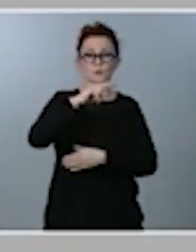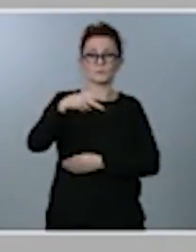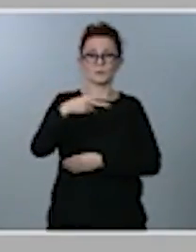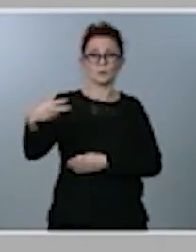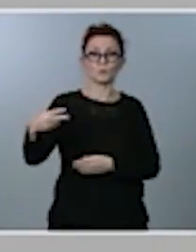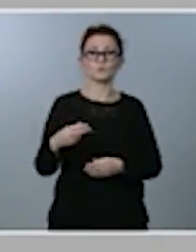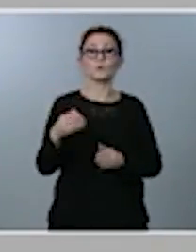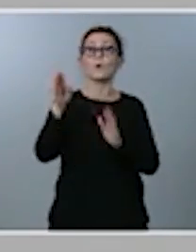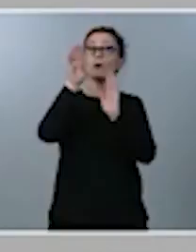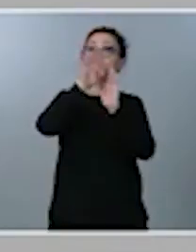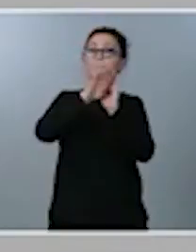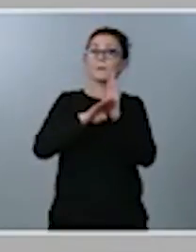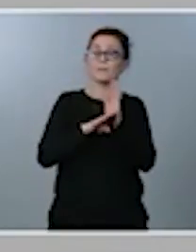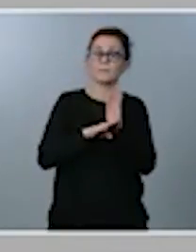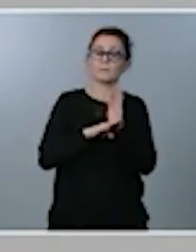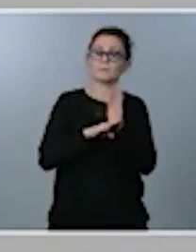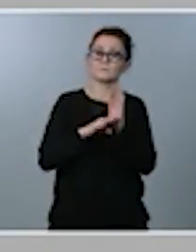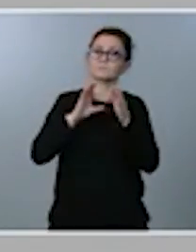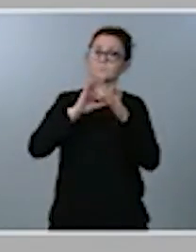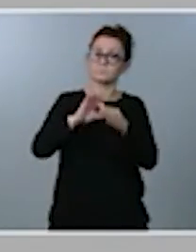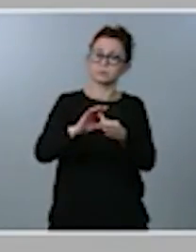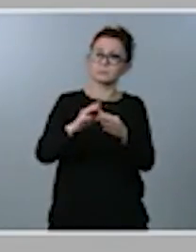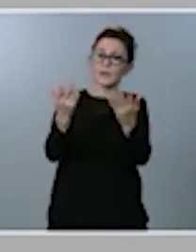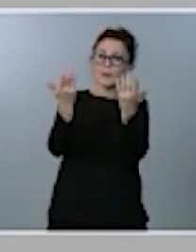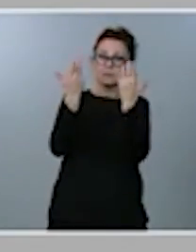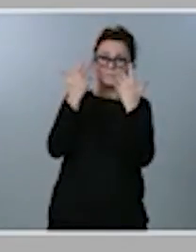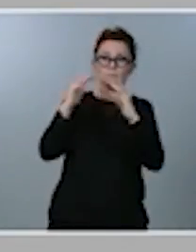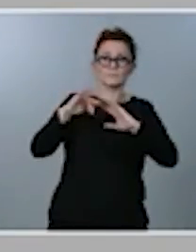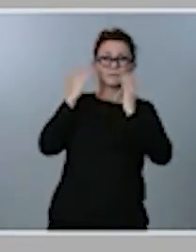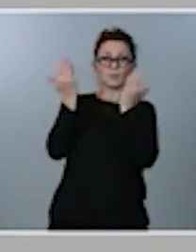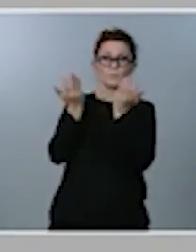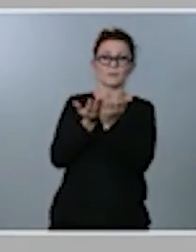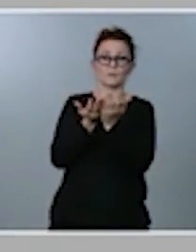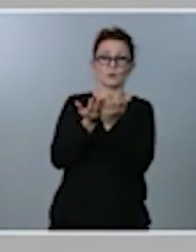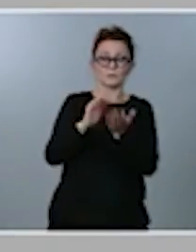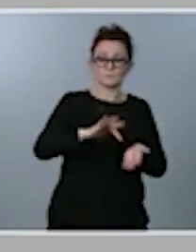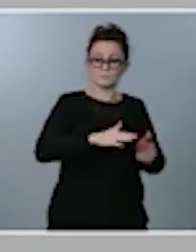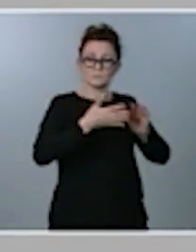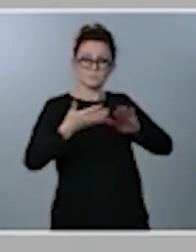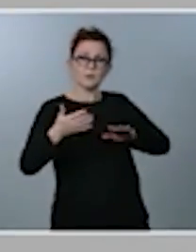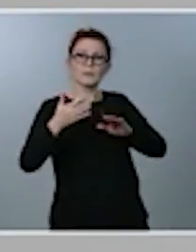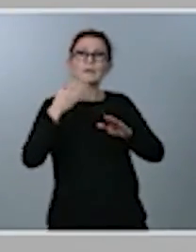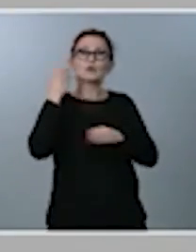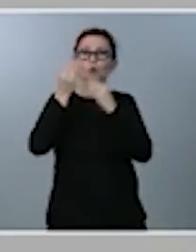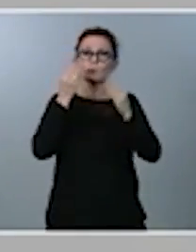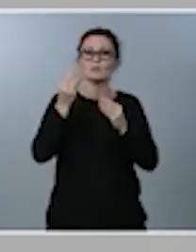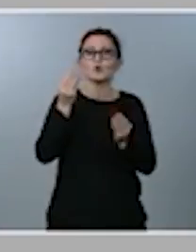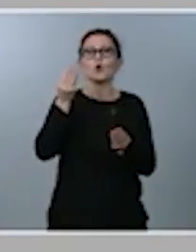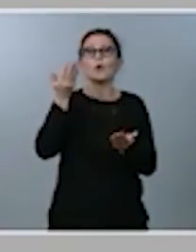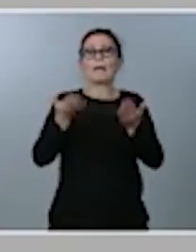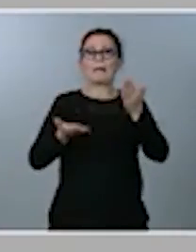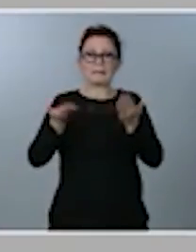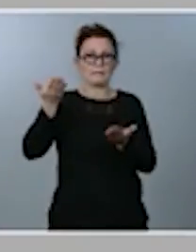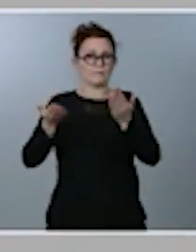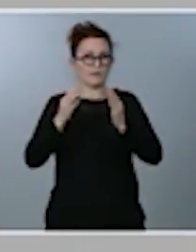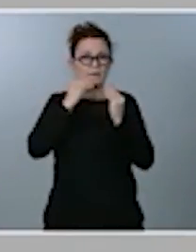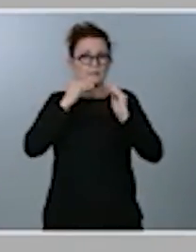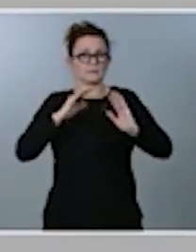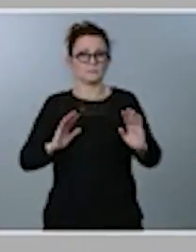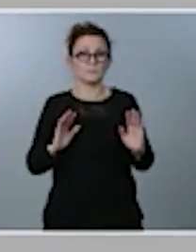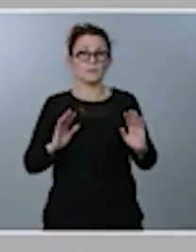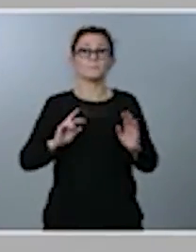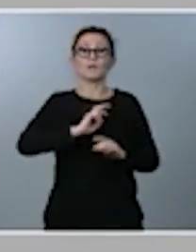acomodada a las recomendaciones internacionales y yo diría que equilibrada. Habrá otras medidas en la política de